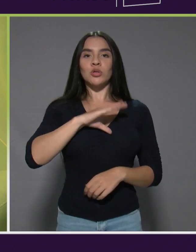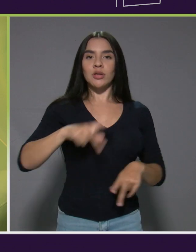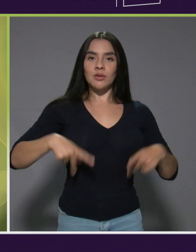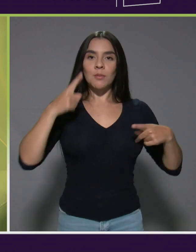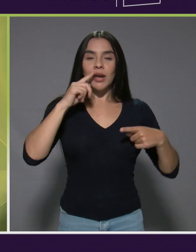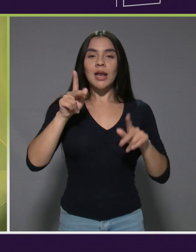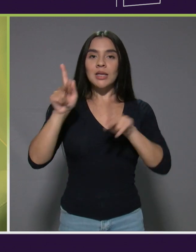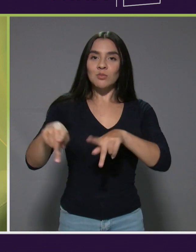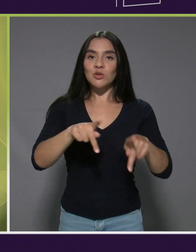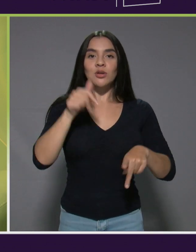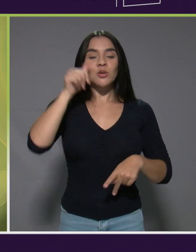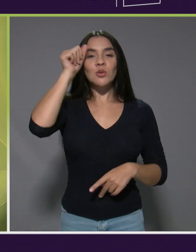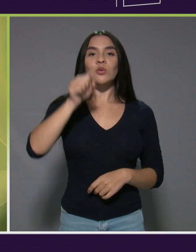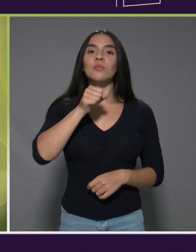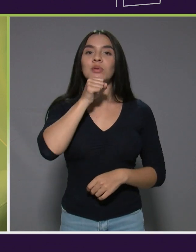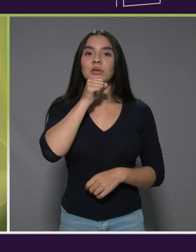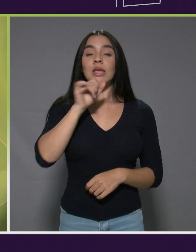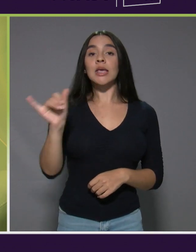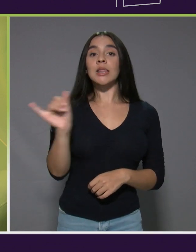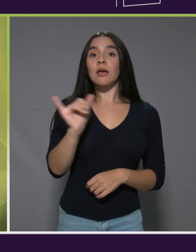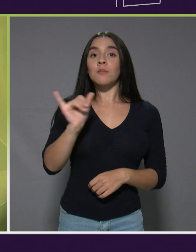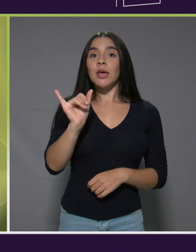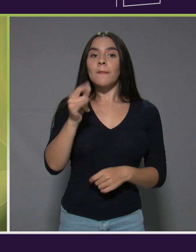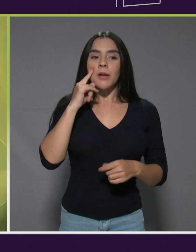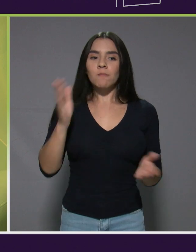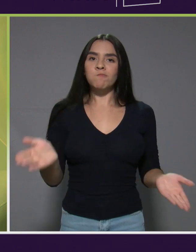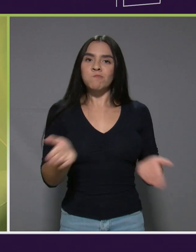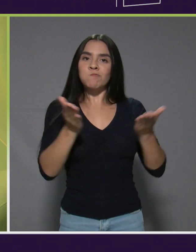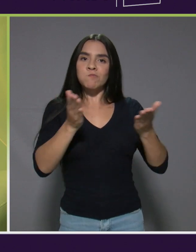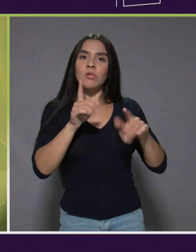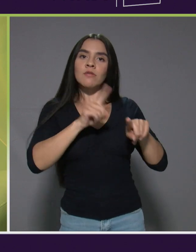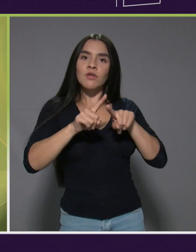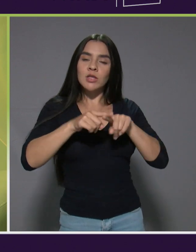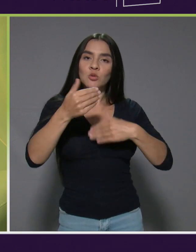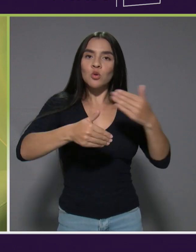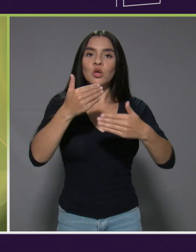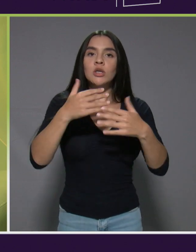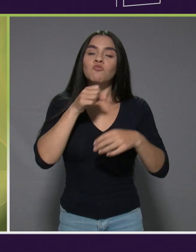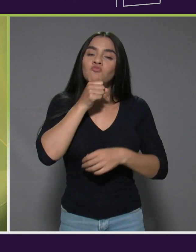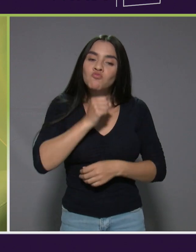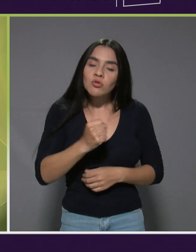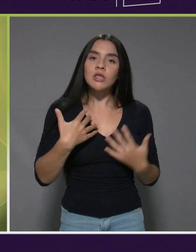para las personas adultas mayores y también de propiciar procesos de envejecimiento saludables y activos.